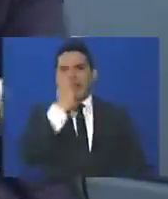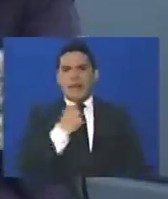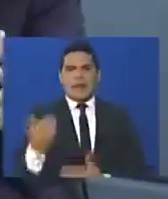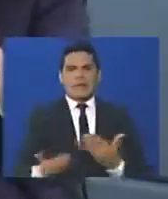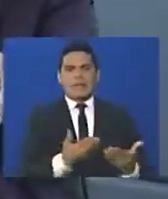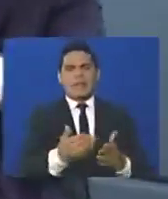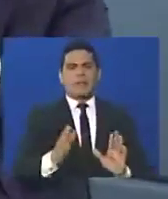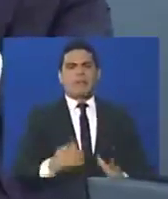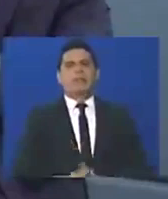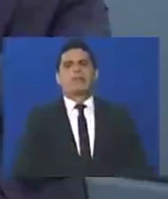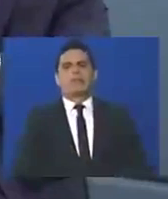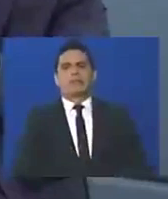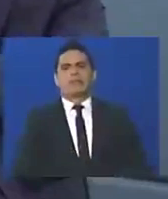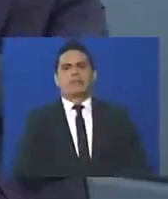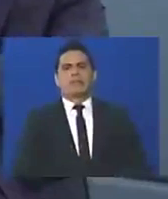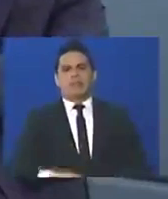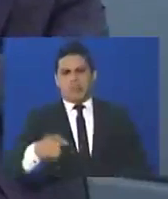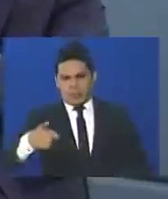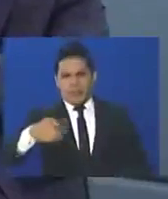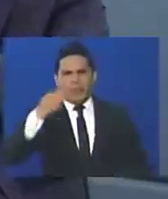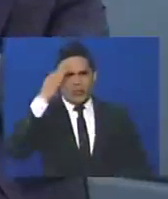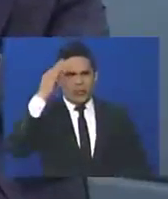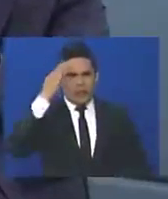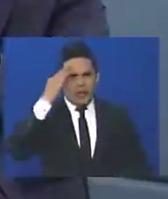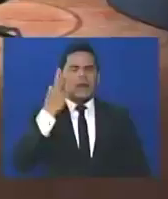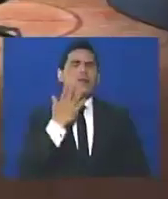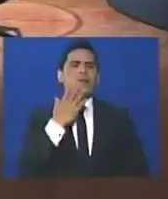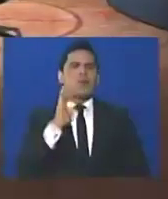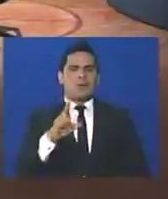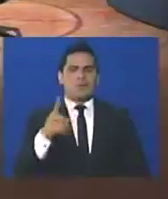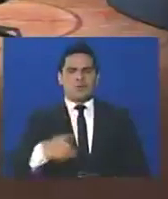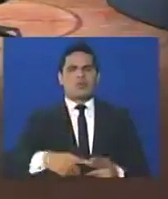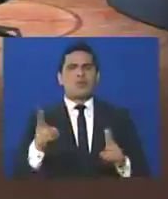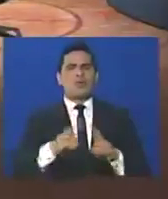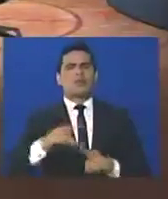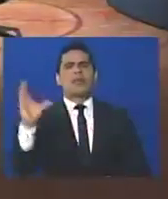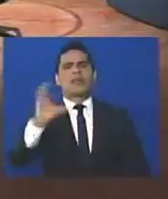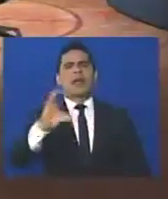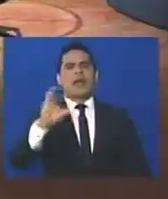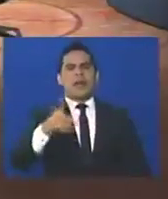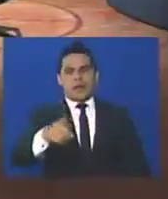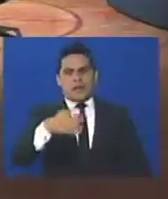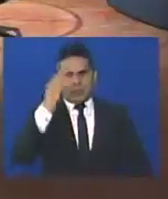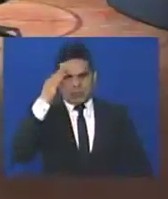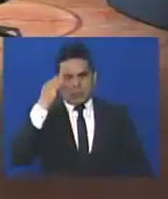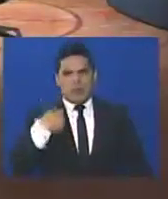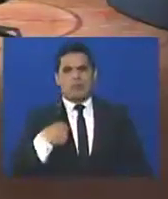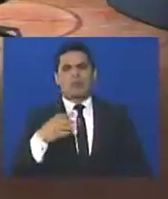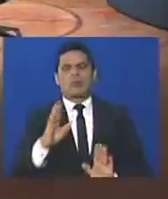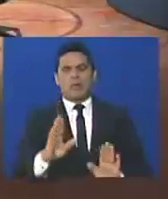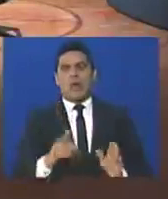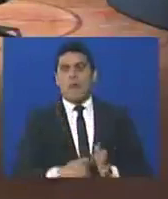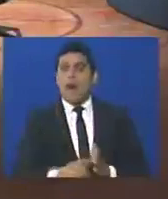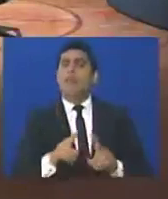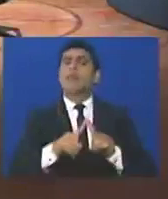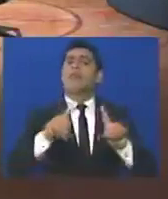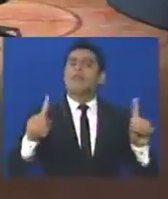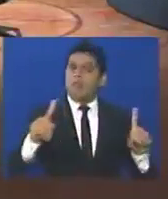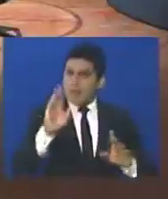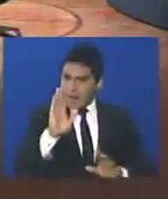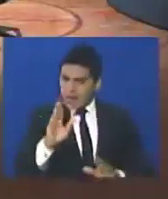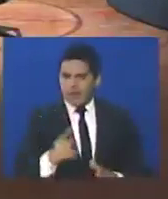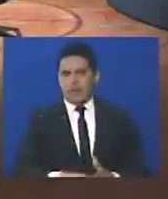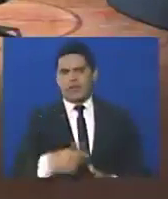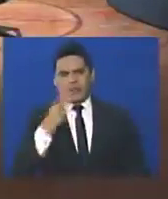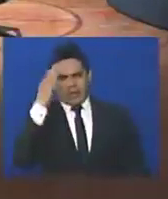servicio de no se sabe haya eso, tú has caminado todo el país, Claudio, y tú conoces muy bien Caracas, tú sabes que hay colectivos culturales, tú lo sabes, es